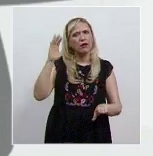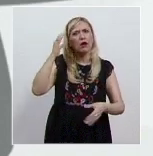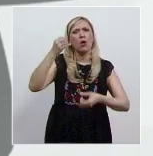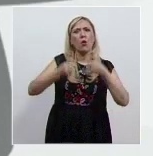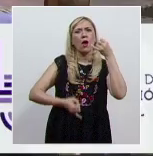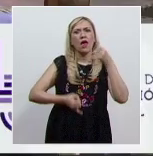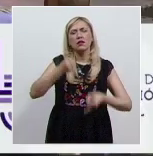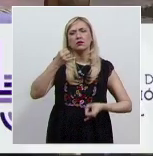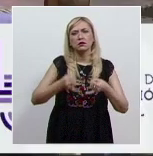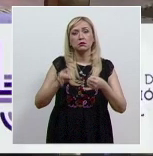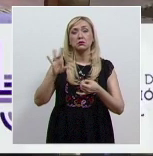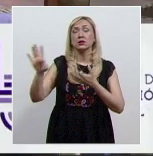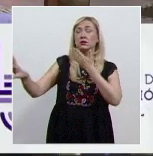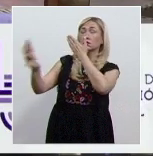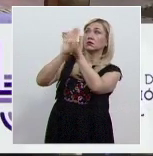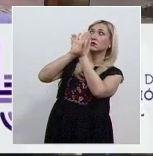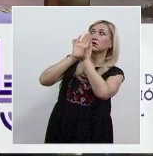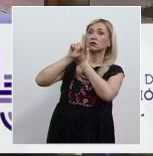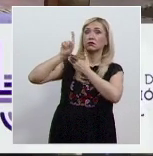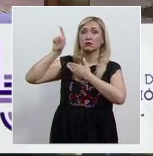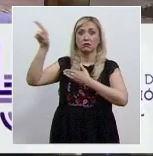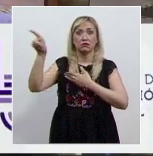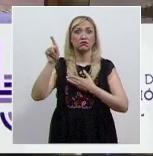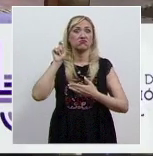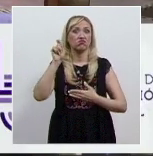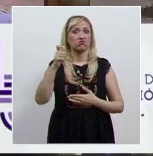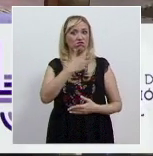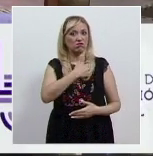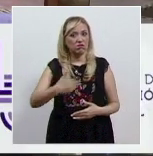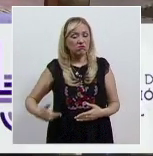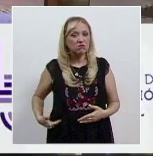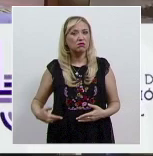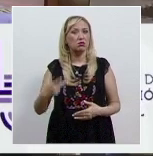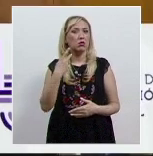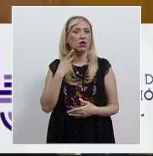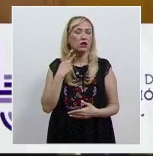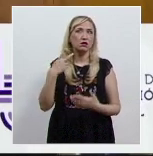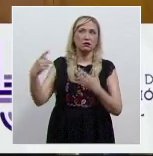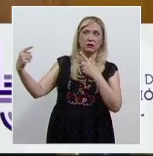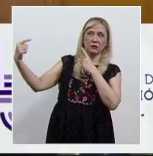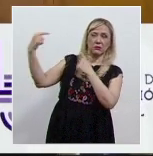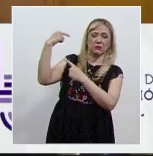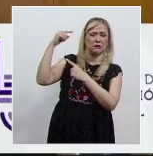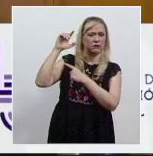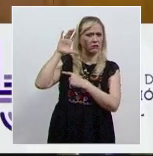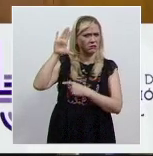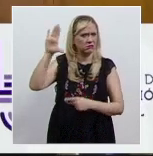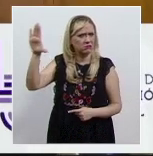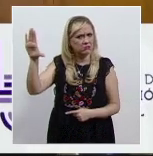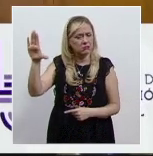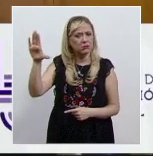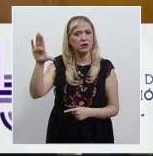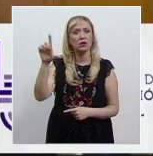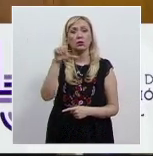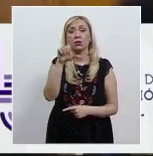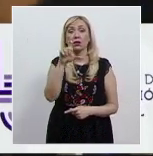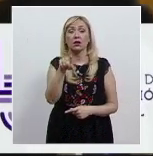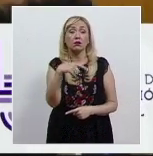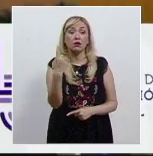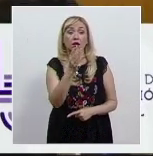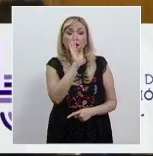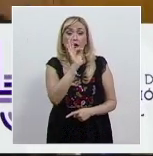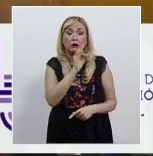justicia ante los ataques de los poderosos y de los actores políticos, recordando que cuando las y los jueces se dejan